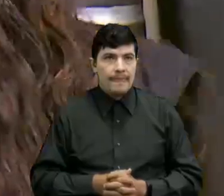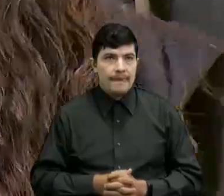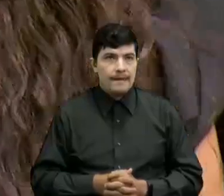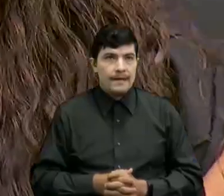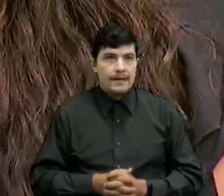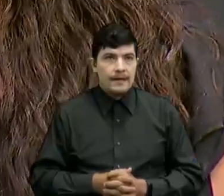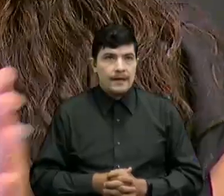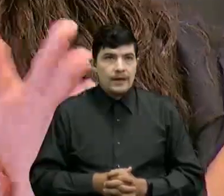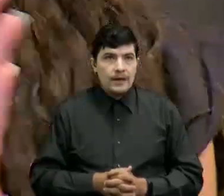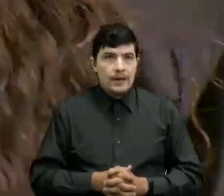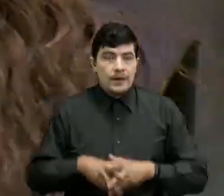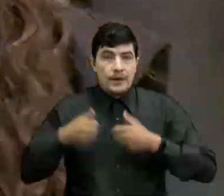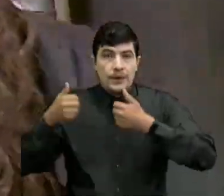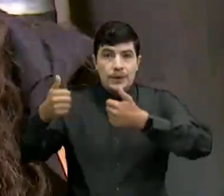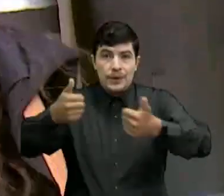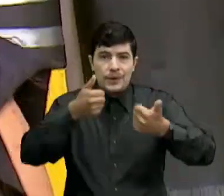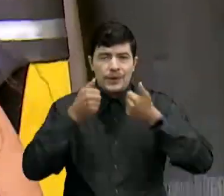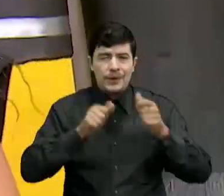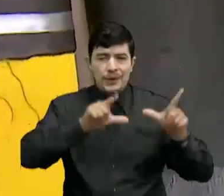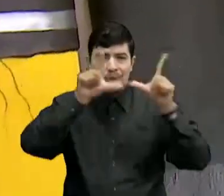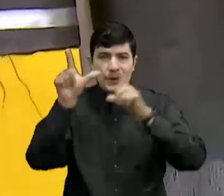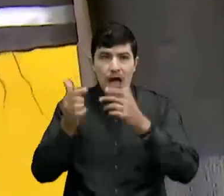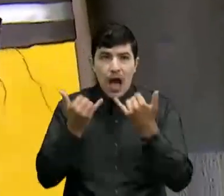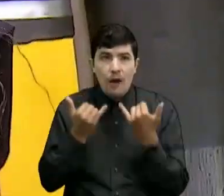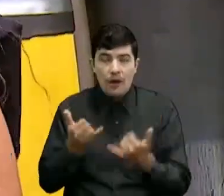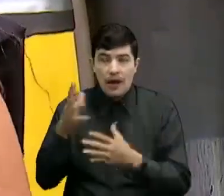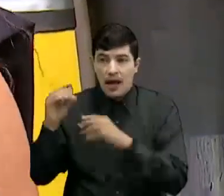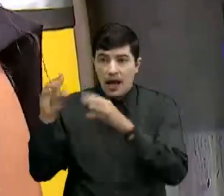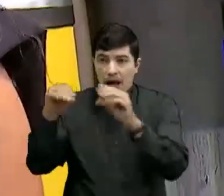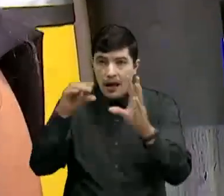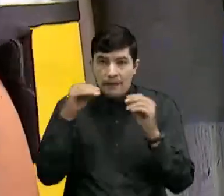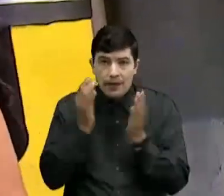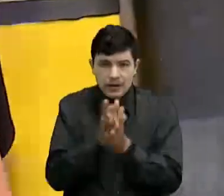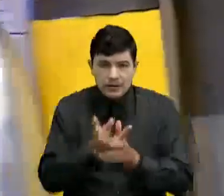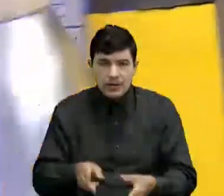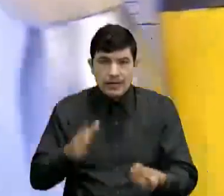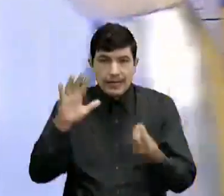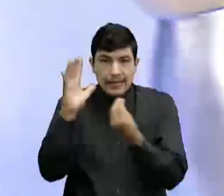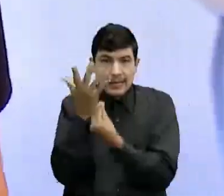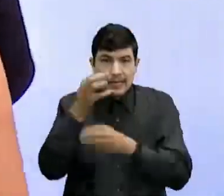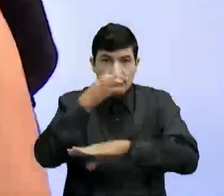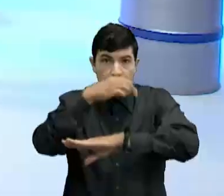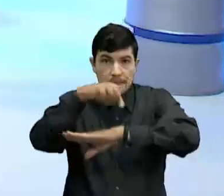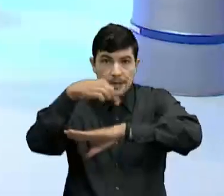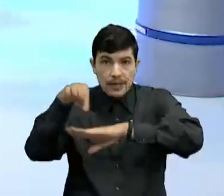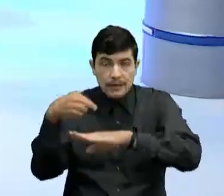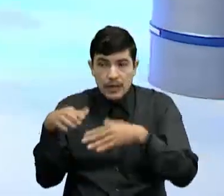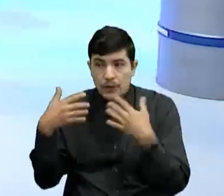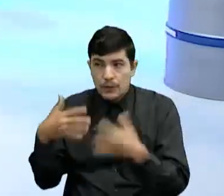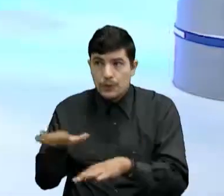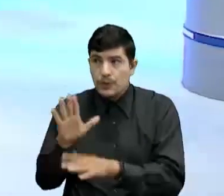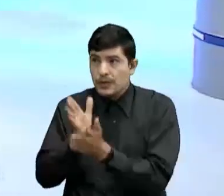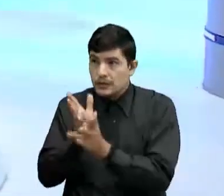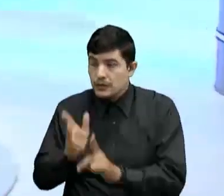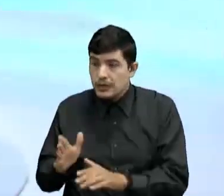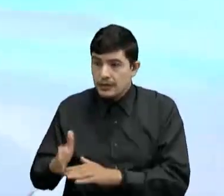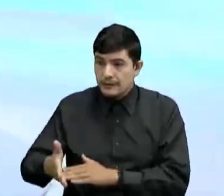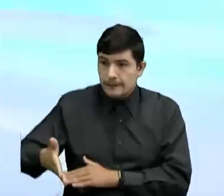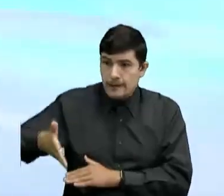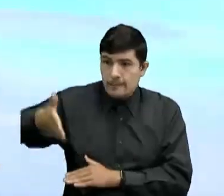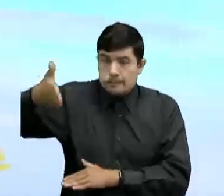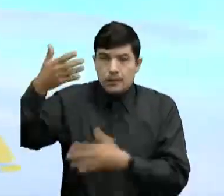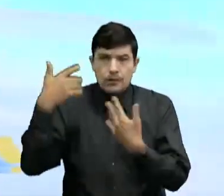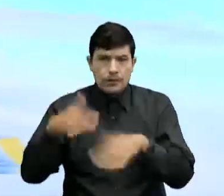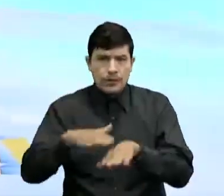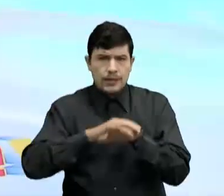Muy bien amores hermosos A continuación hablamos con los chicos de quinto De primaria Los más grandes A